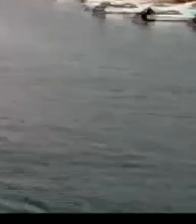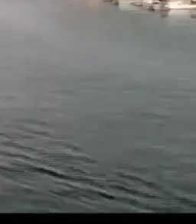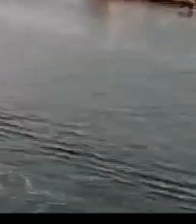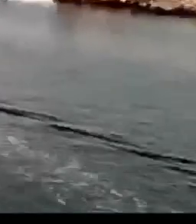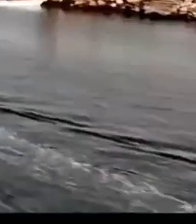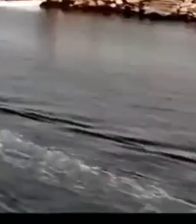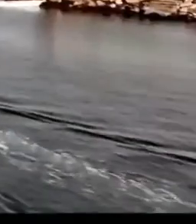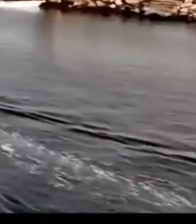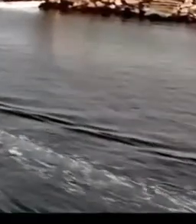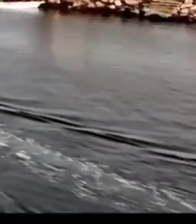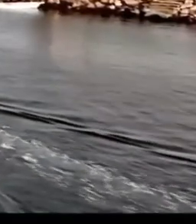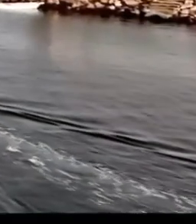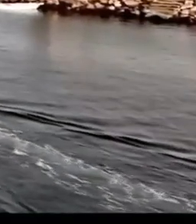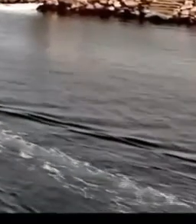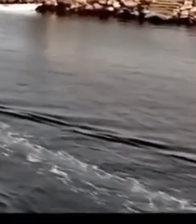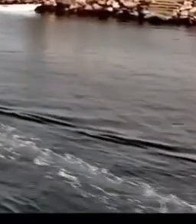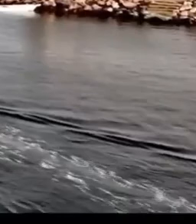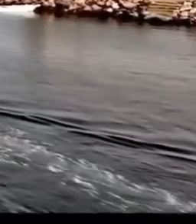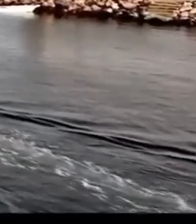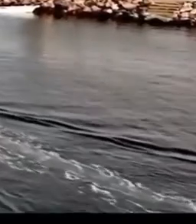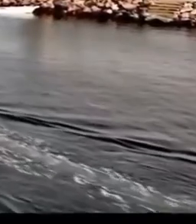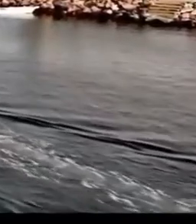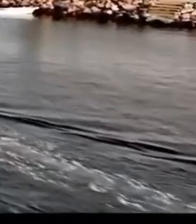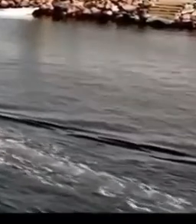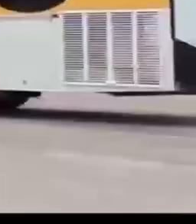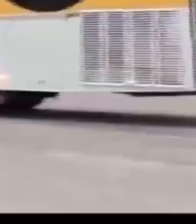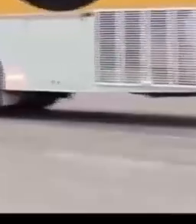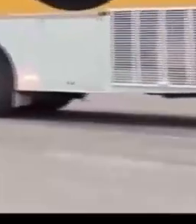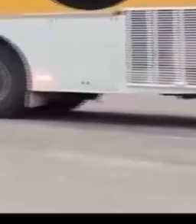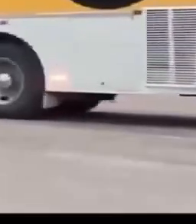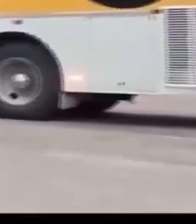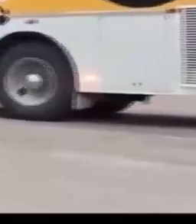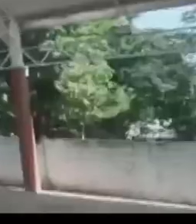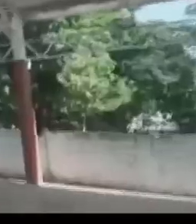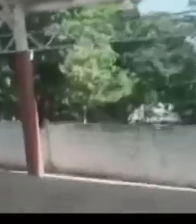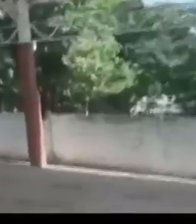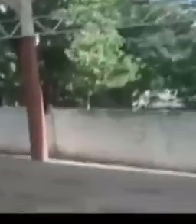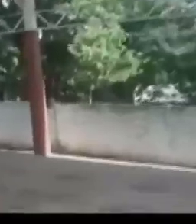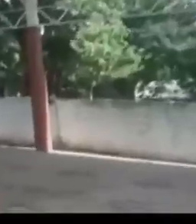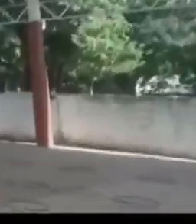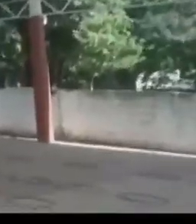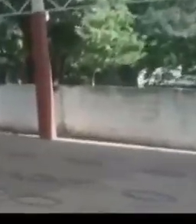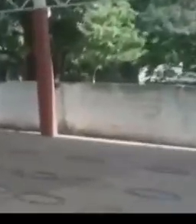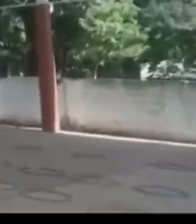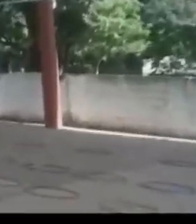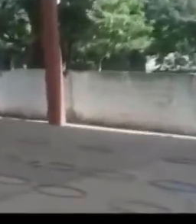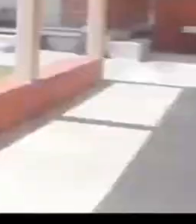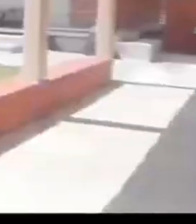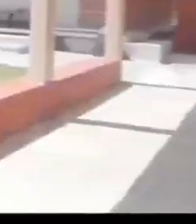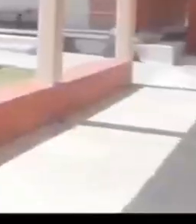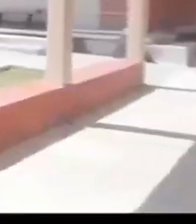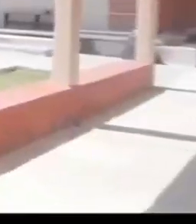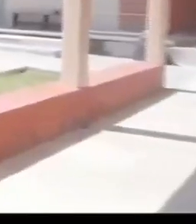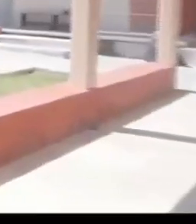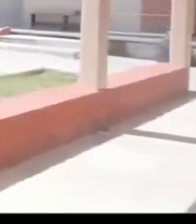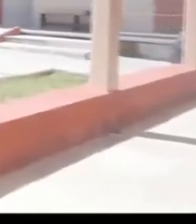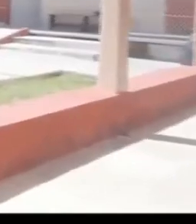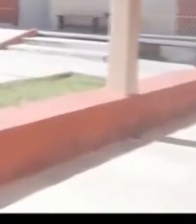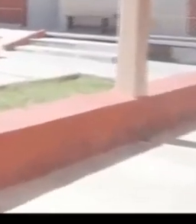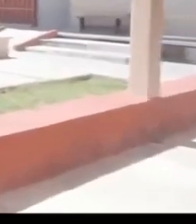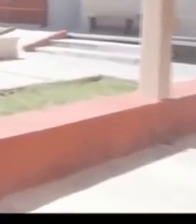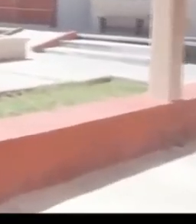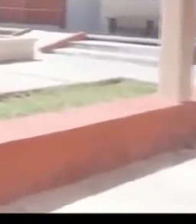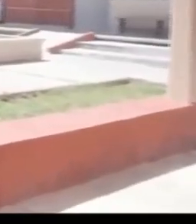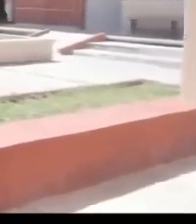,657 pescadores fueron beneficiados. Rehabilitamos 1,543 escuelas con el programa La